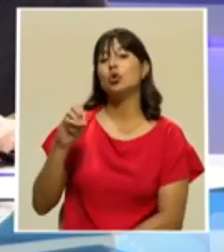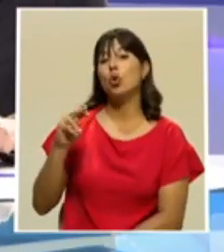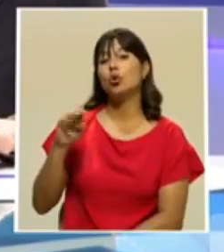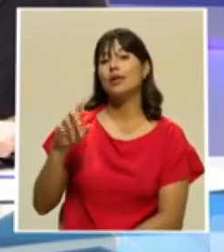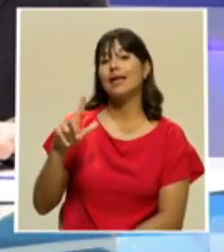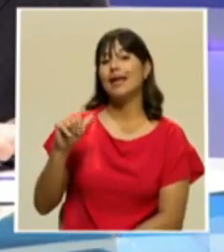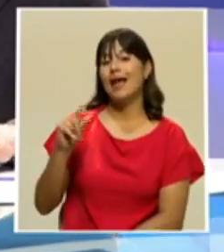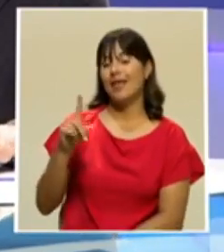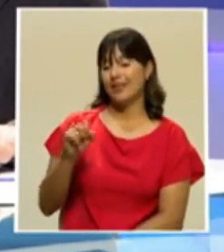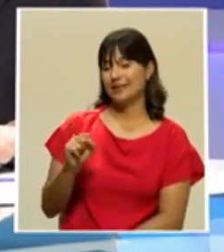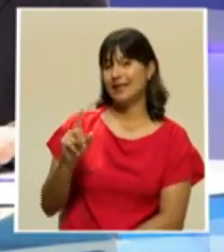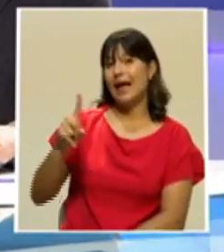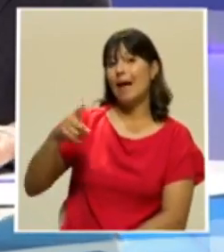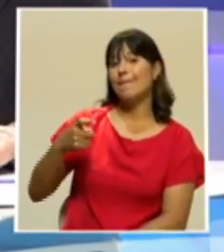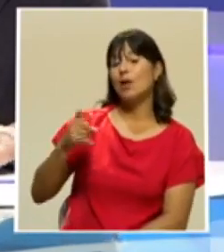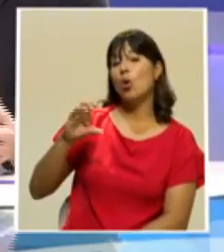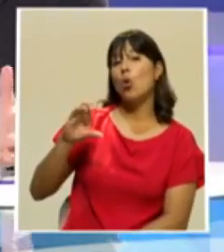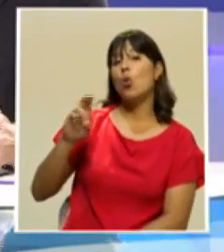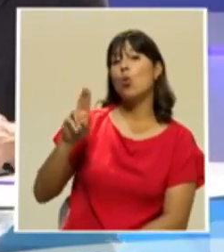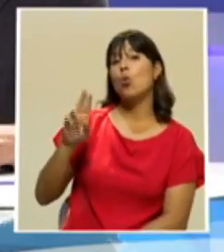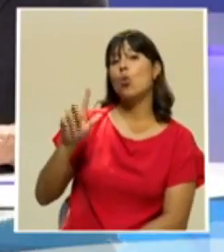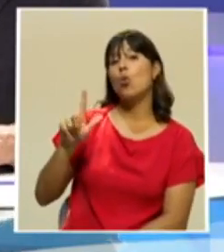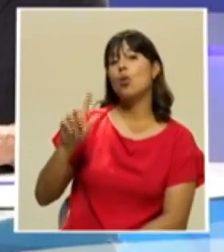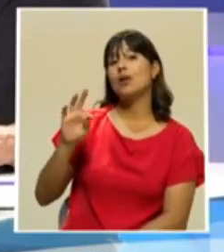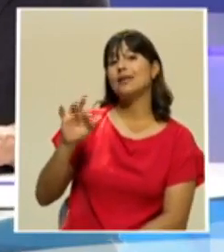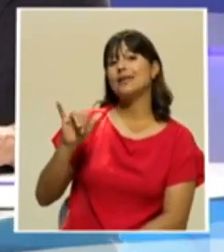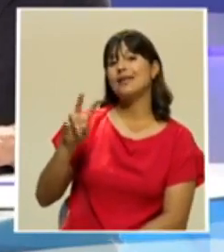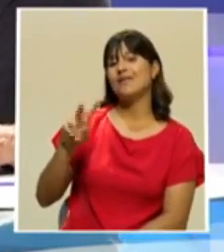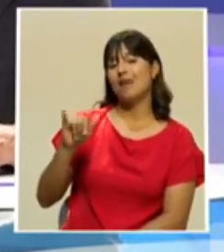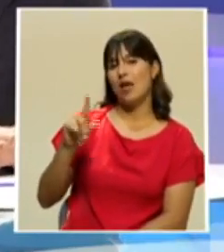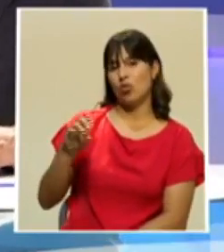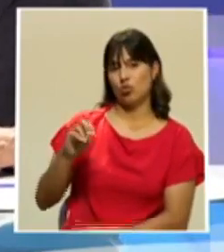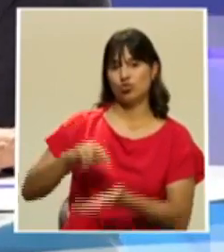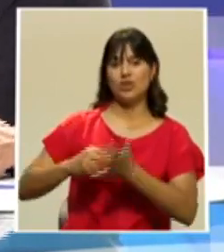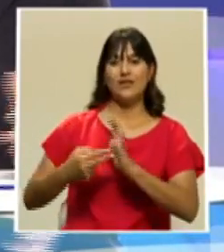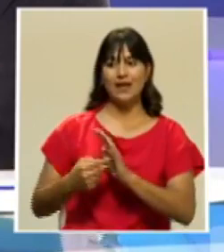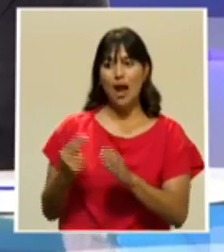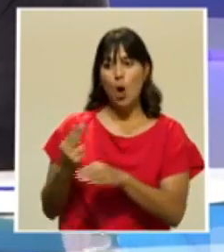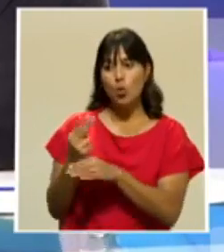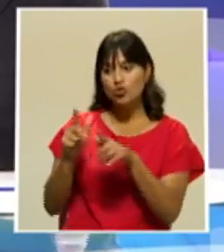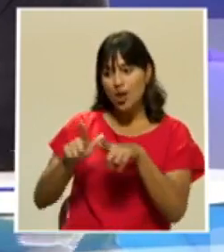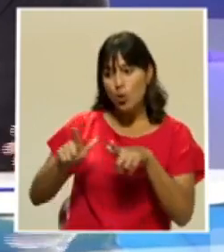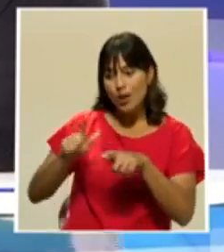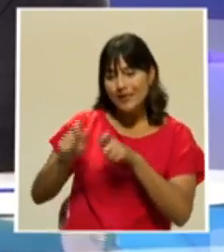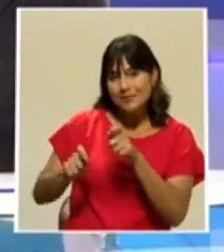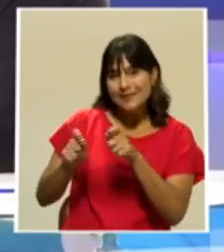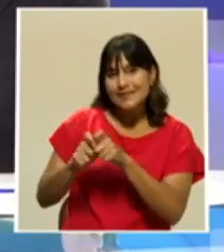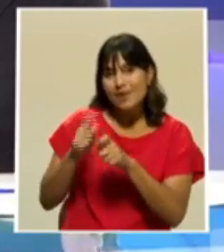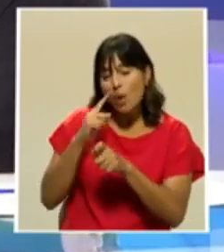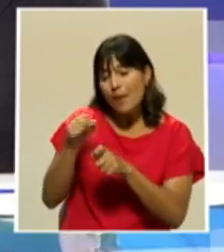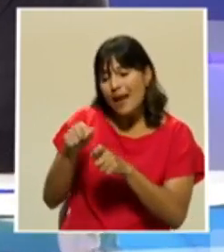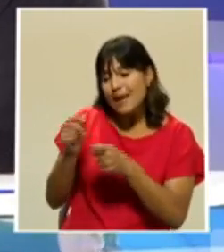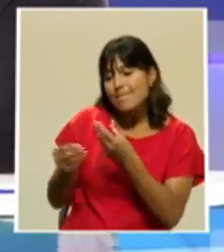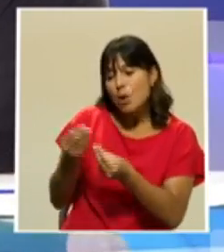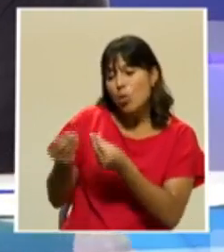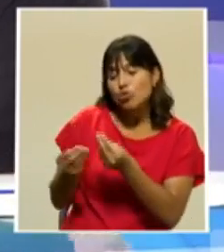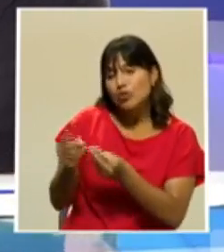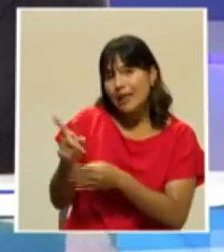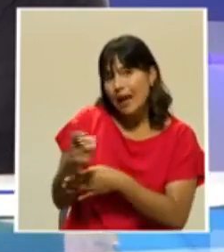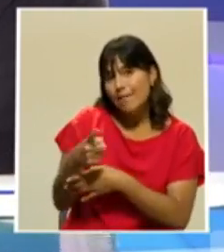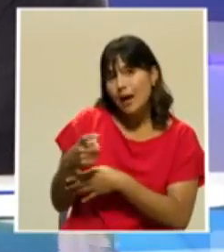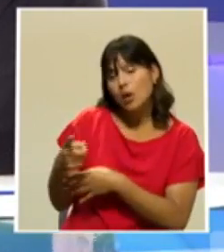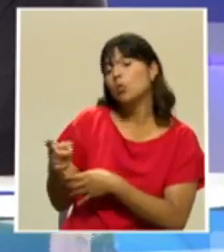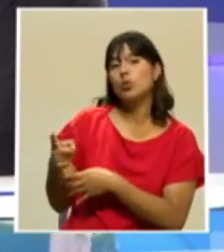camarón cultivado por año. Eso es mucho más de lo que la flota pesquera podría capturar con arrastre. Entonces,